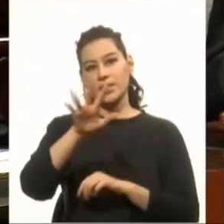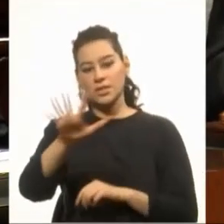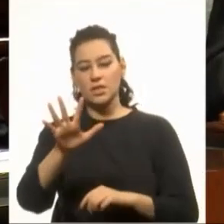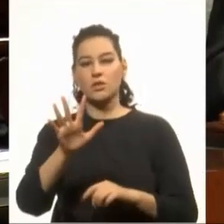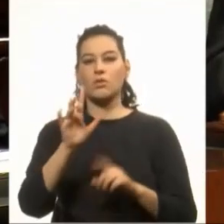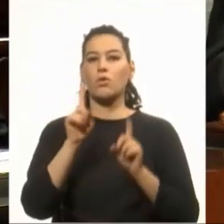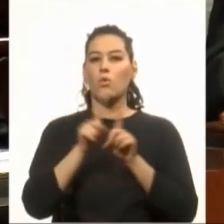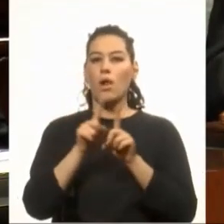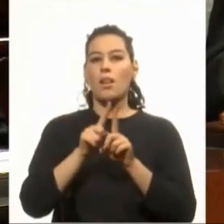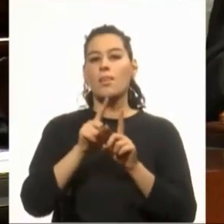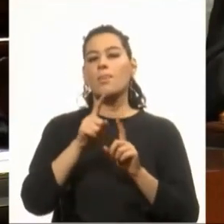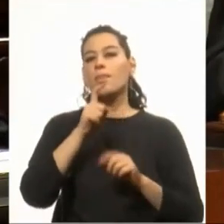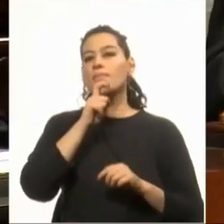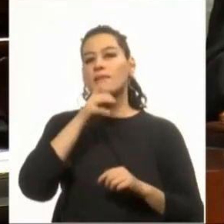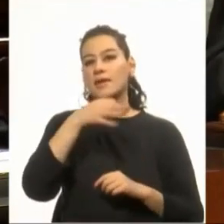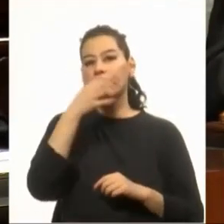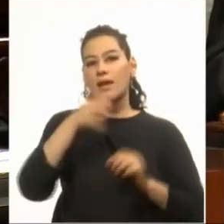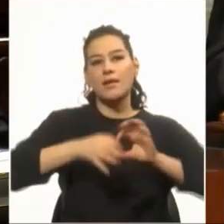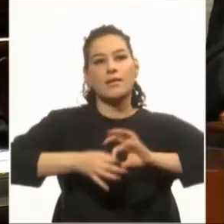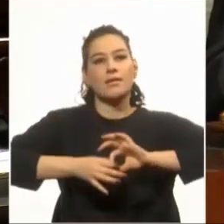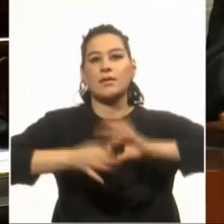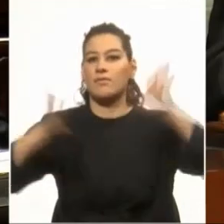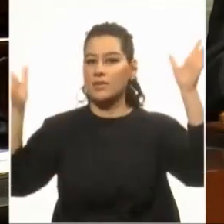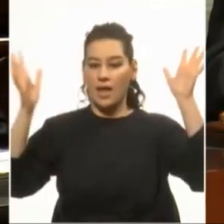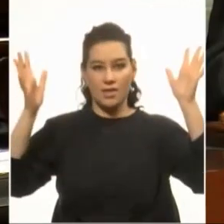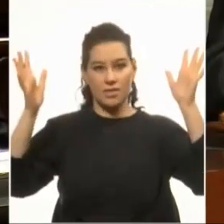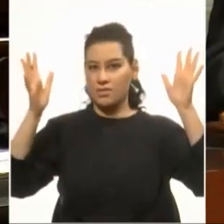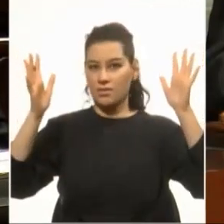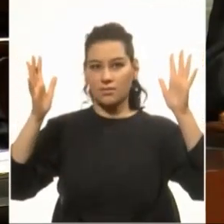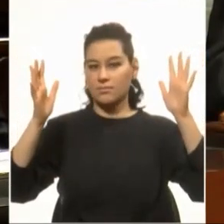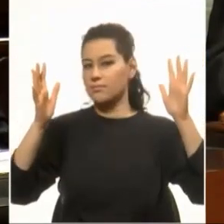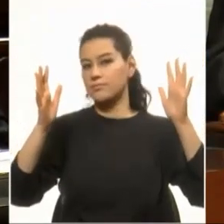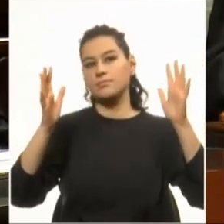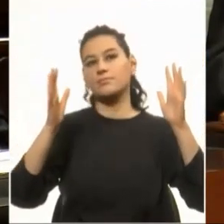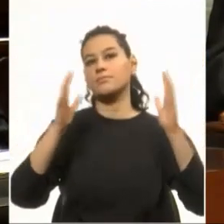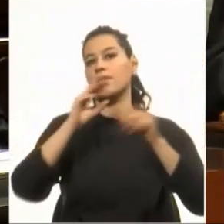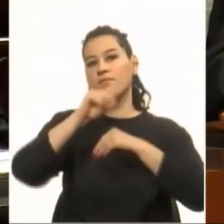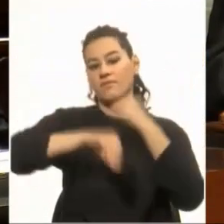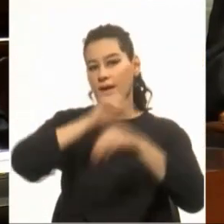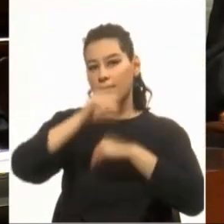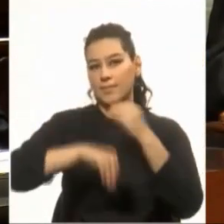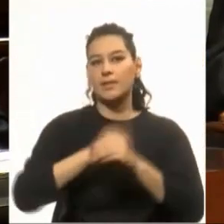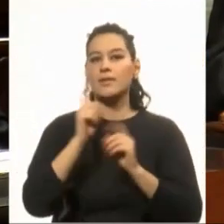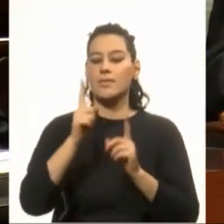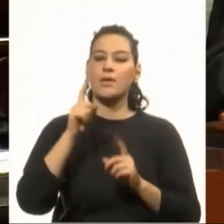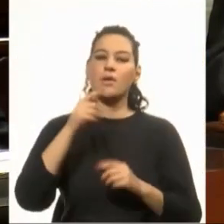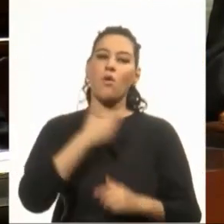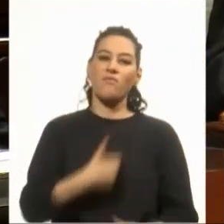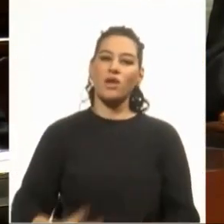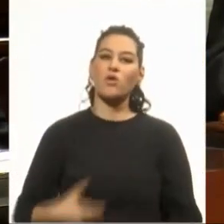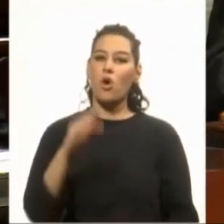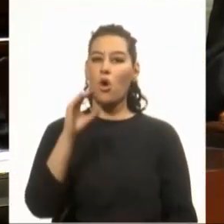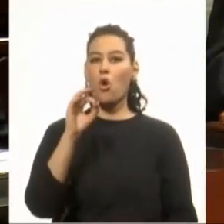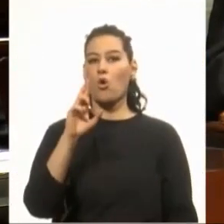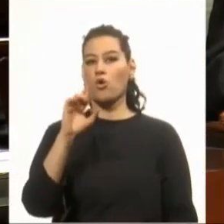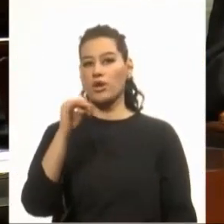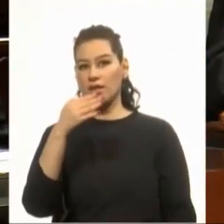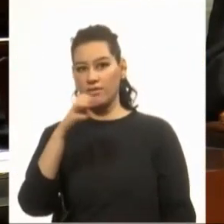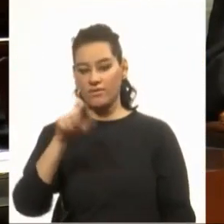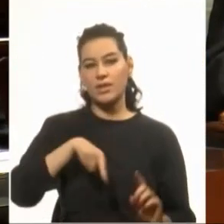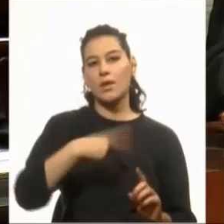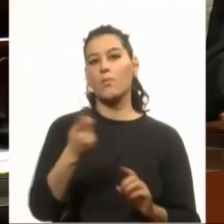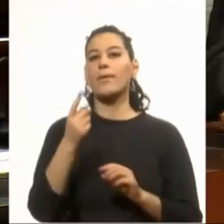se vuelve a declarar la libertad de vientres durante el gobierno de Oribe en el 37 y en el gobierno de la Defensa en el